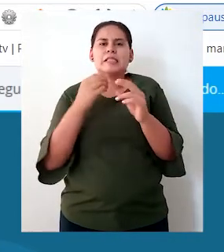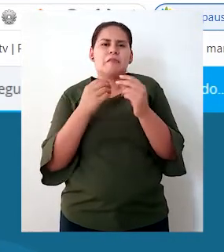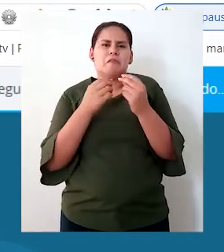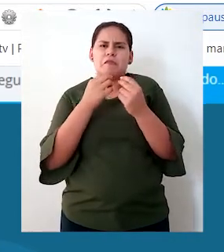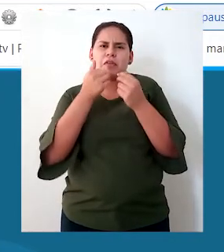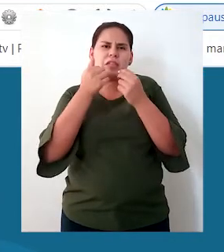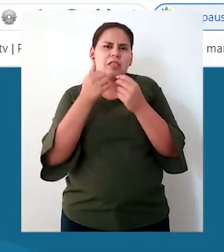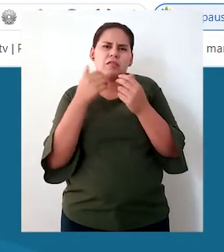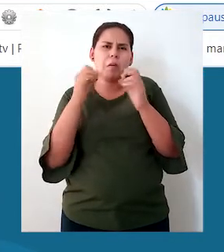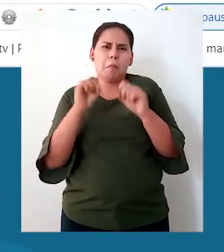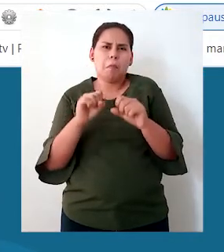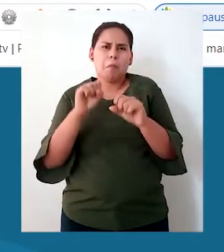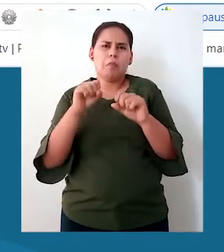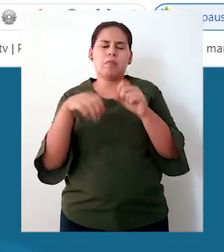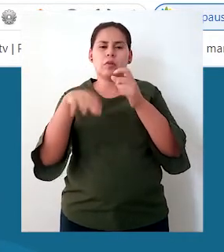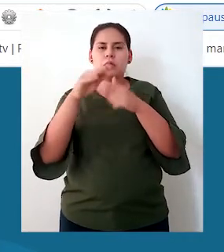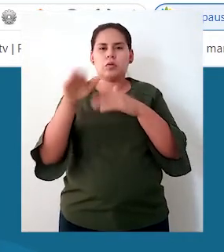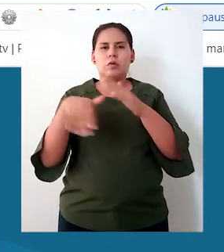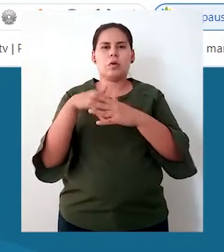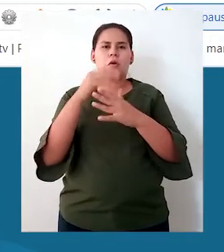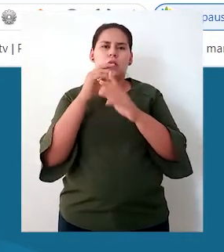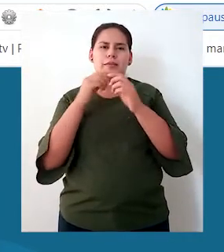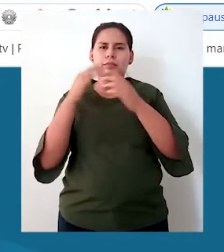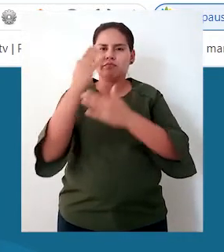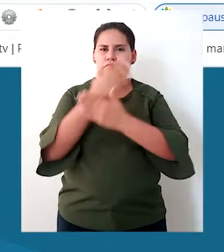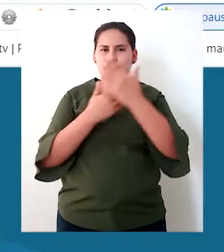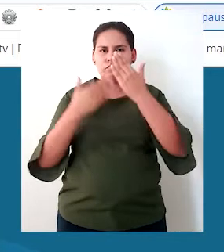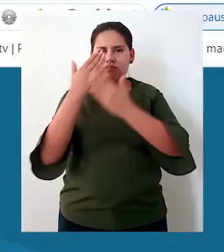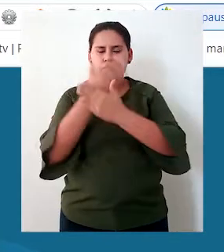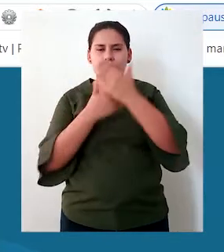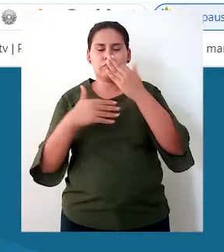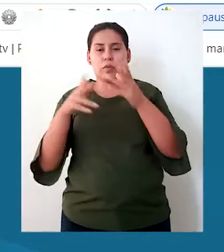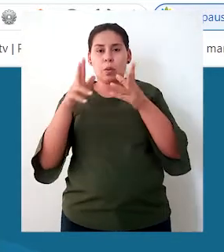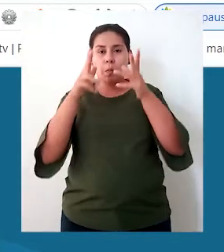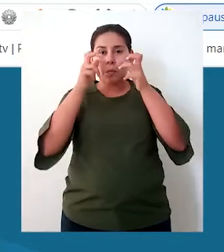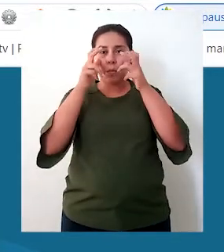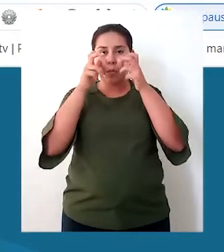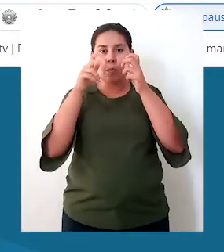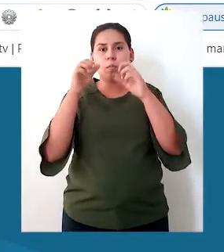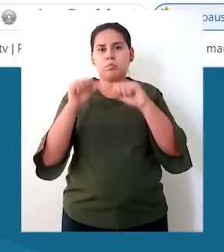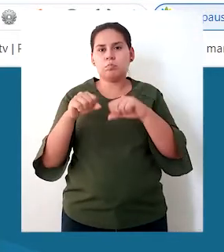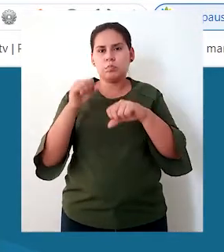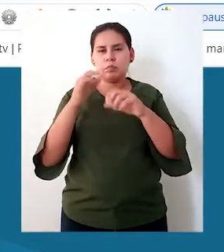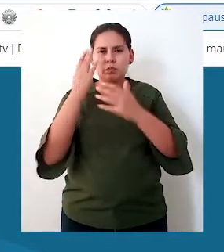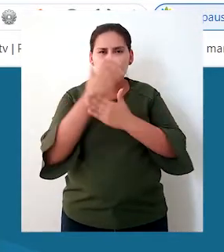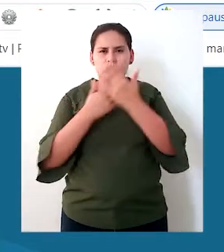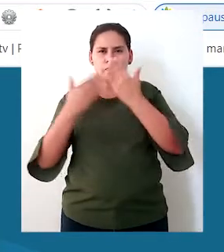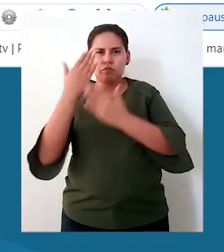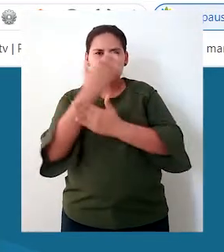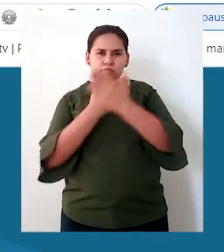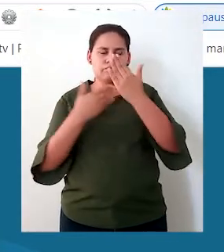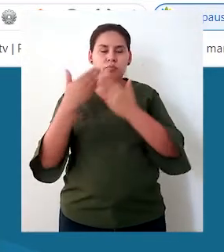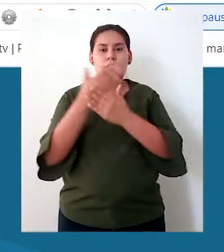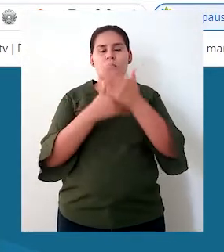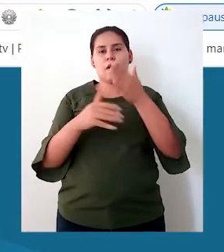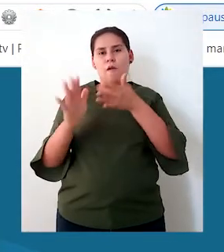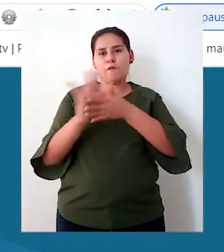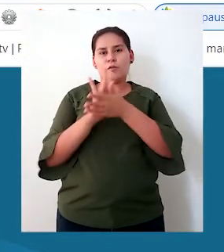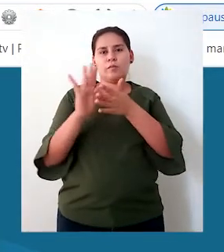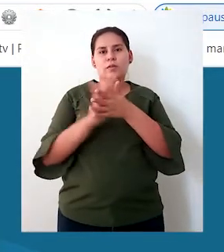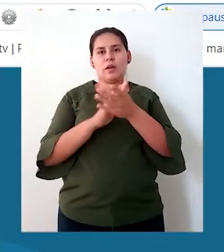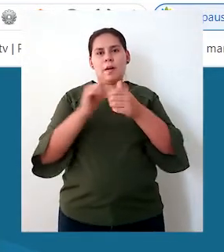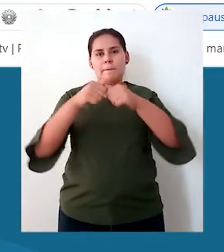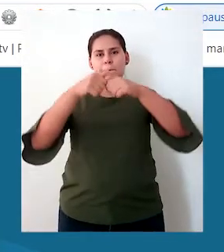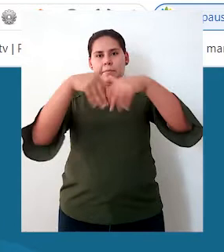software que nos permite hacer todo un análisis bibliométrico para presentarnos toda esa información a través de